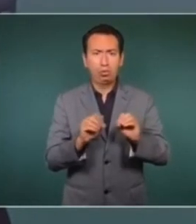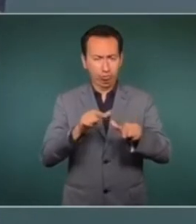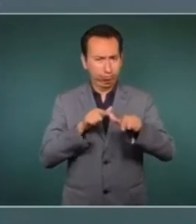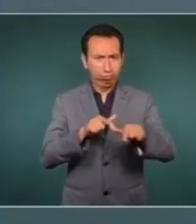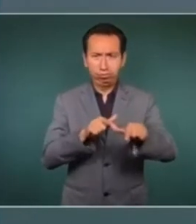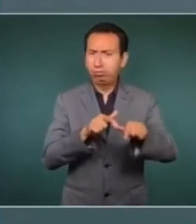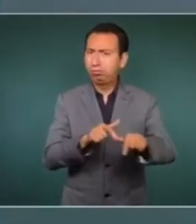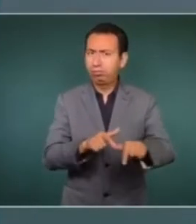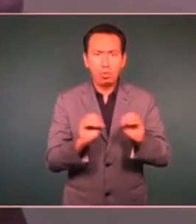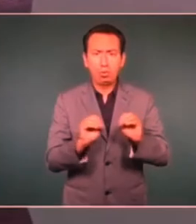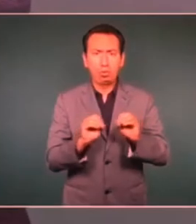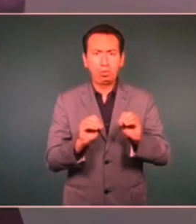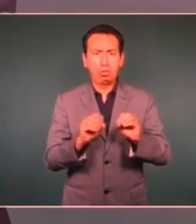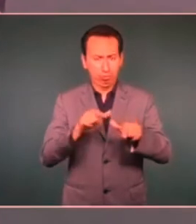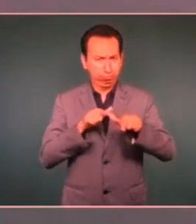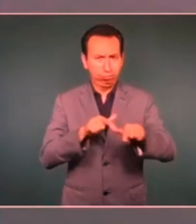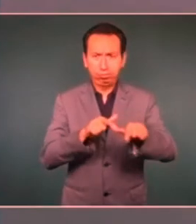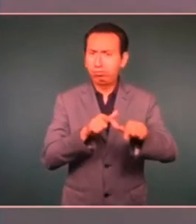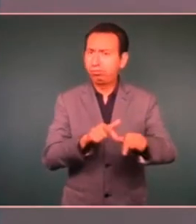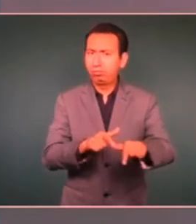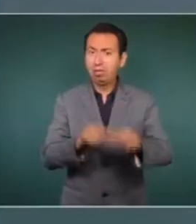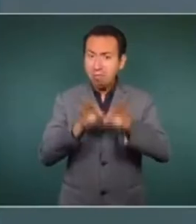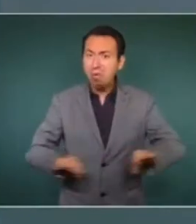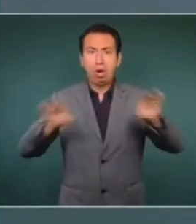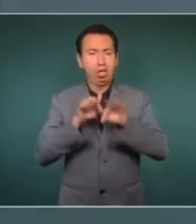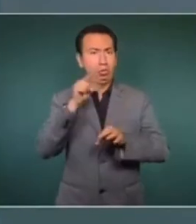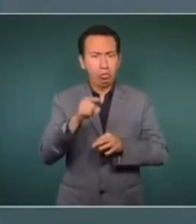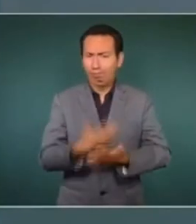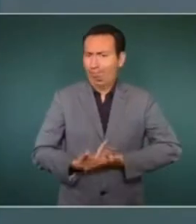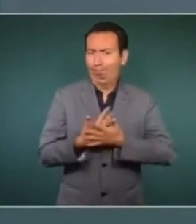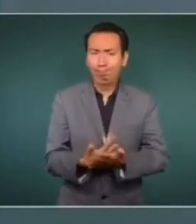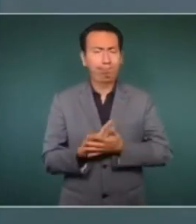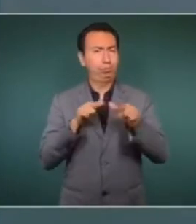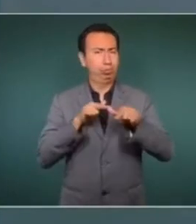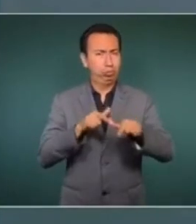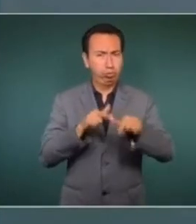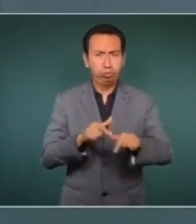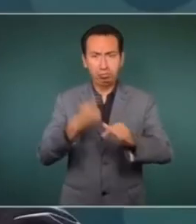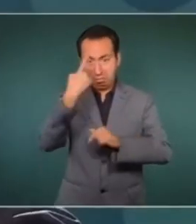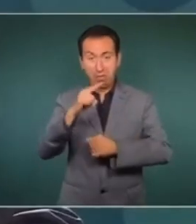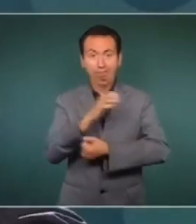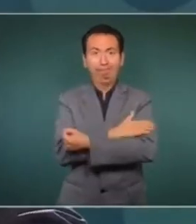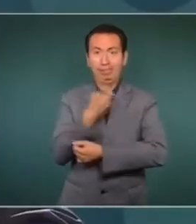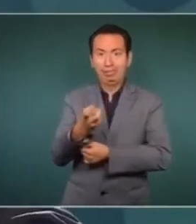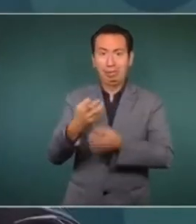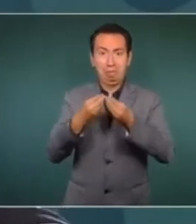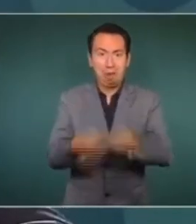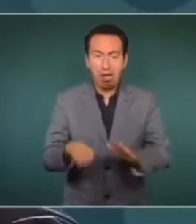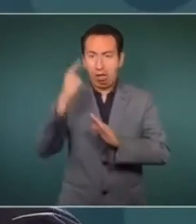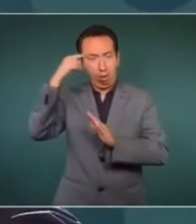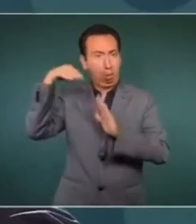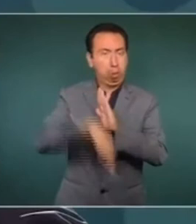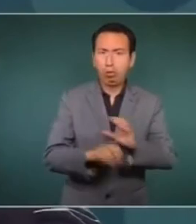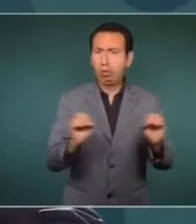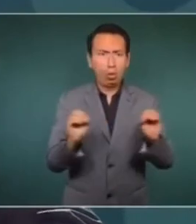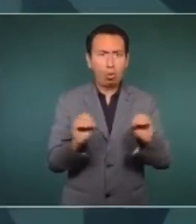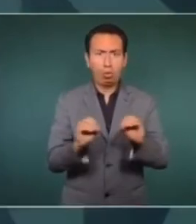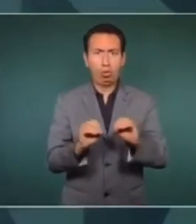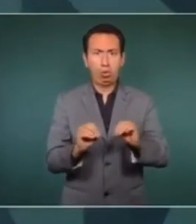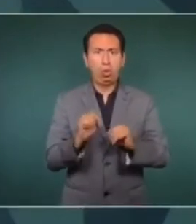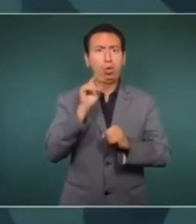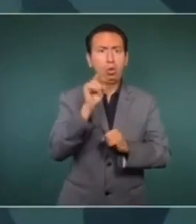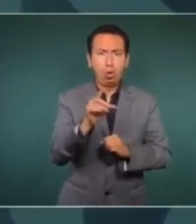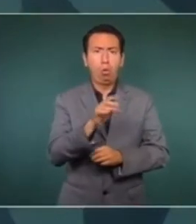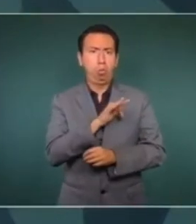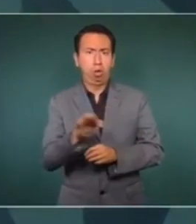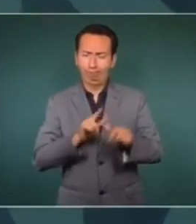La esperanza es una fuerza muy poderosa, la esperanza es una fuerza muy poderosa. No podemos perder la esperanza, no nos pueden quitar el derecho a la